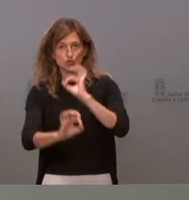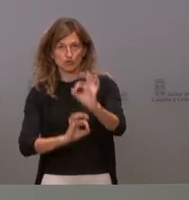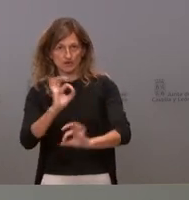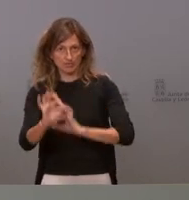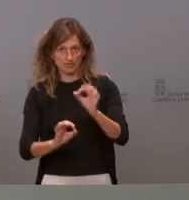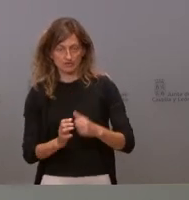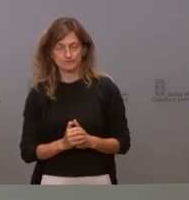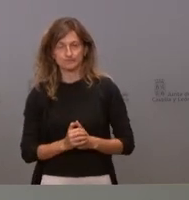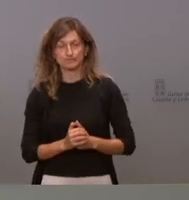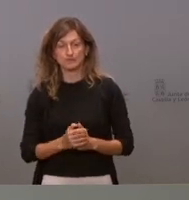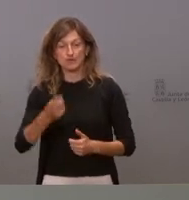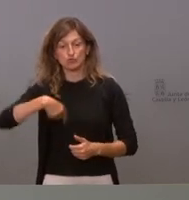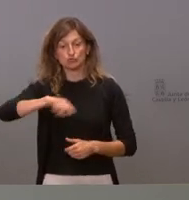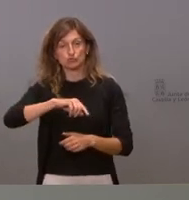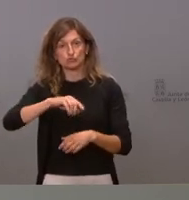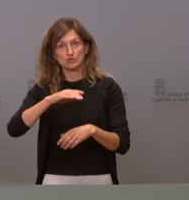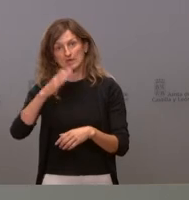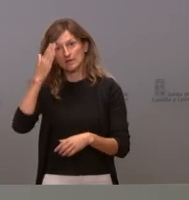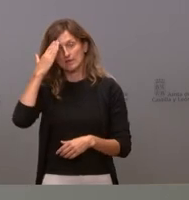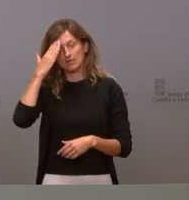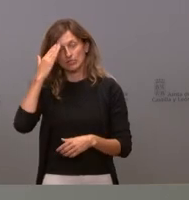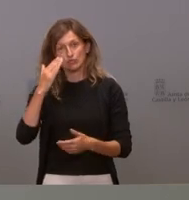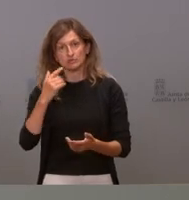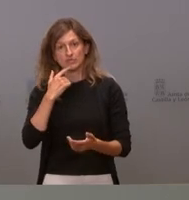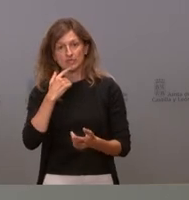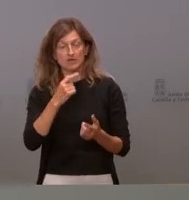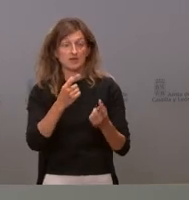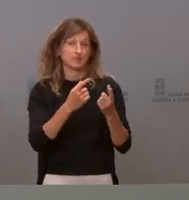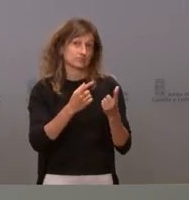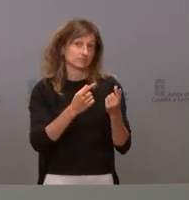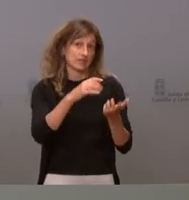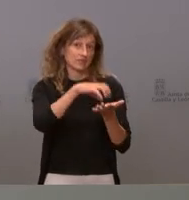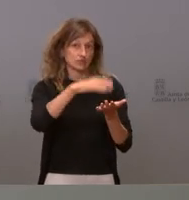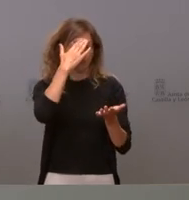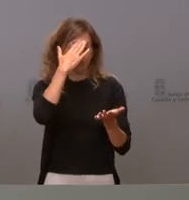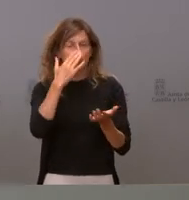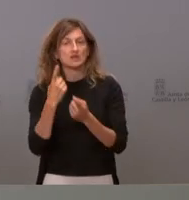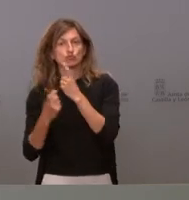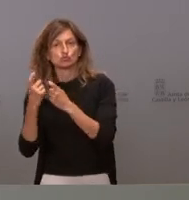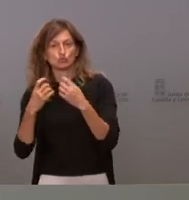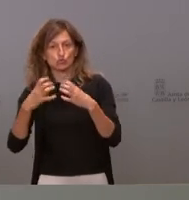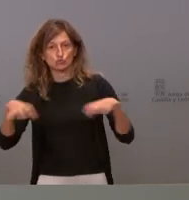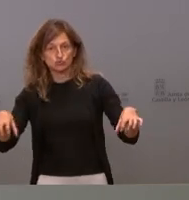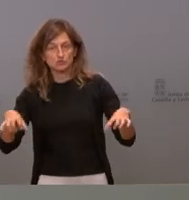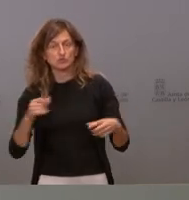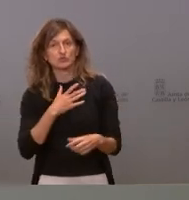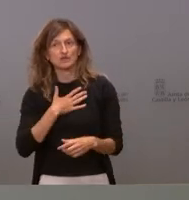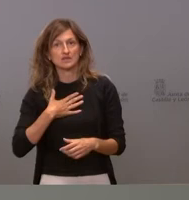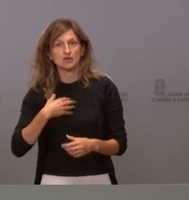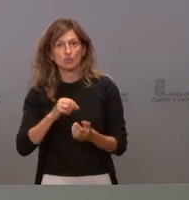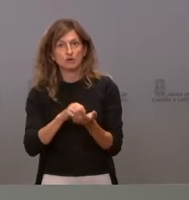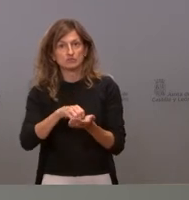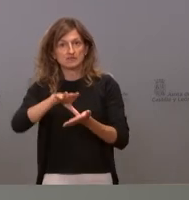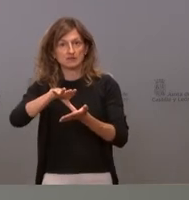decir nosotros en la atención primaria tenemos los centros de salud y los consultorios y lo que queríamos era que hubiera una descentralización de esos